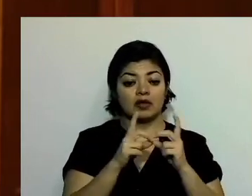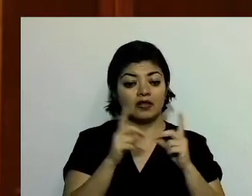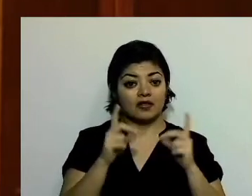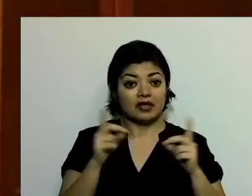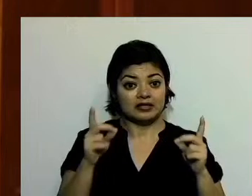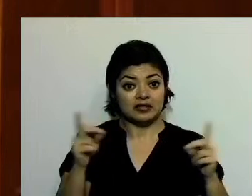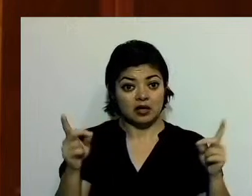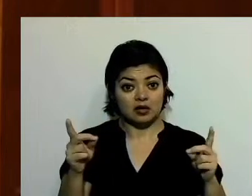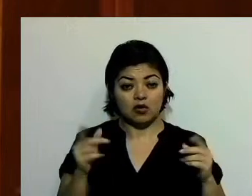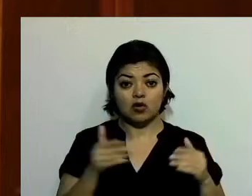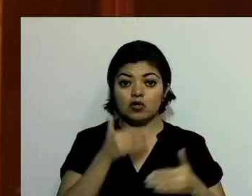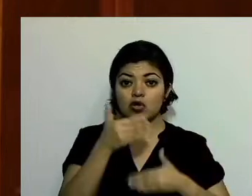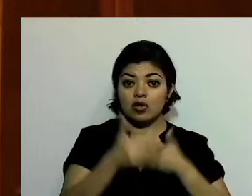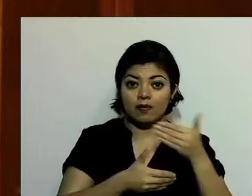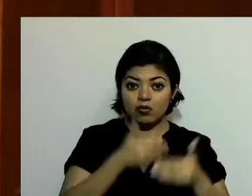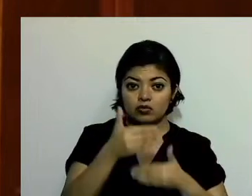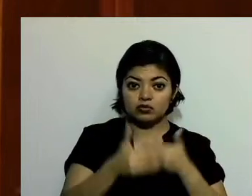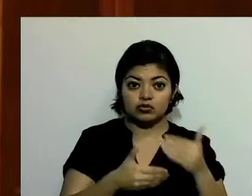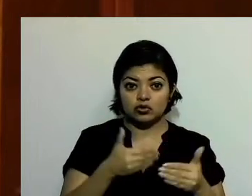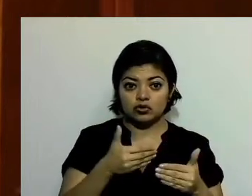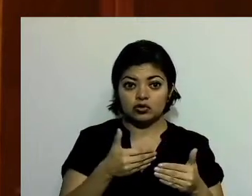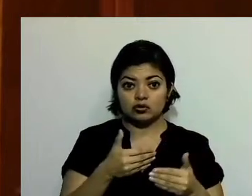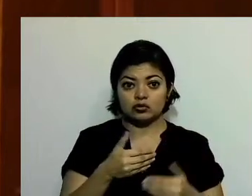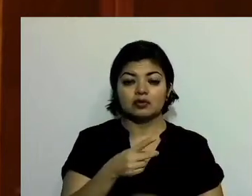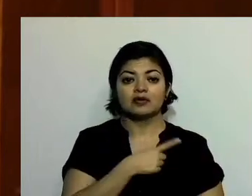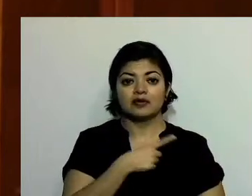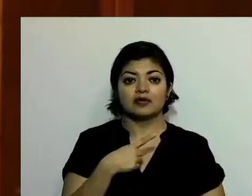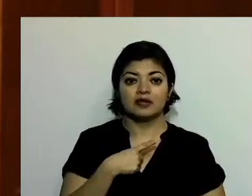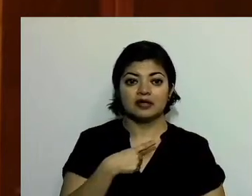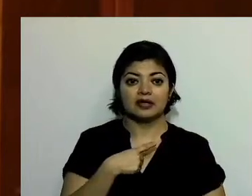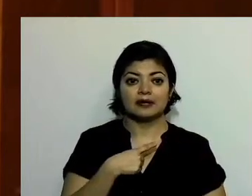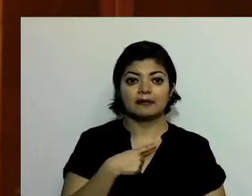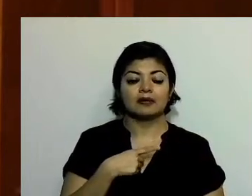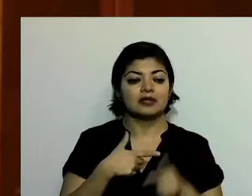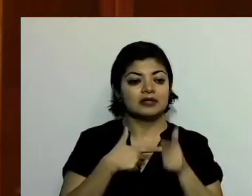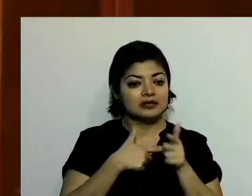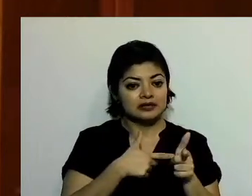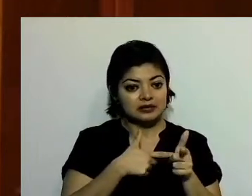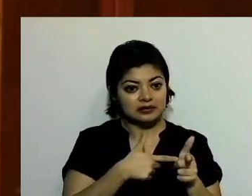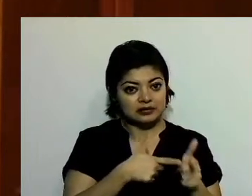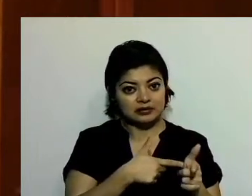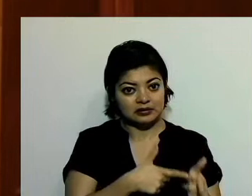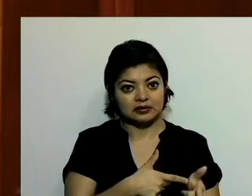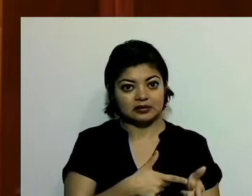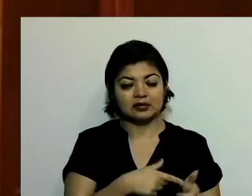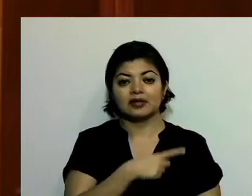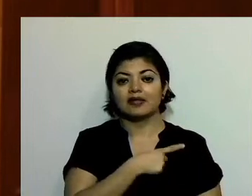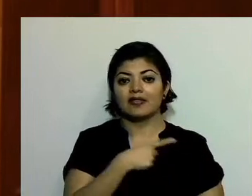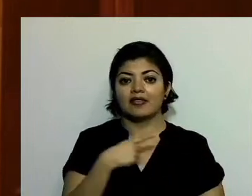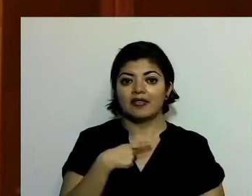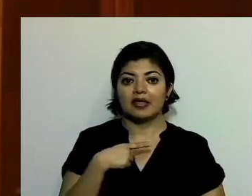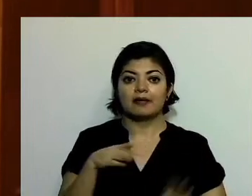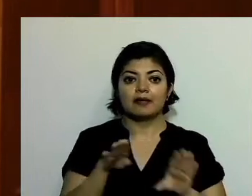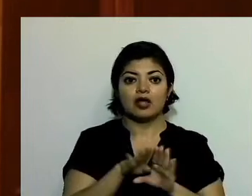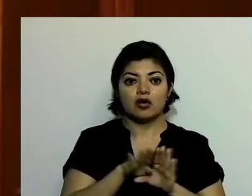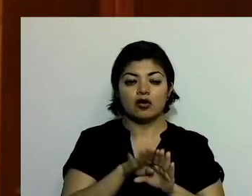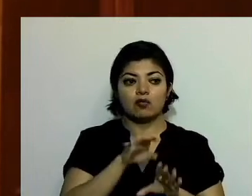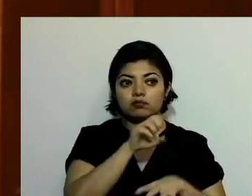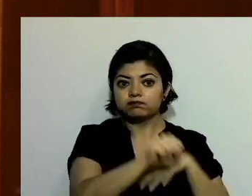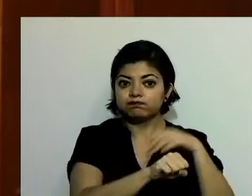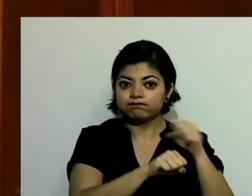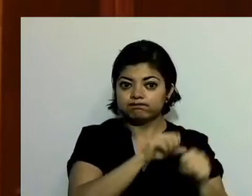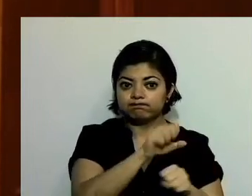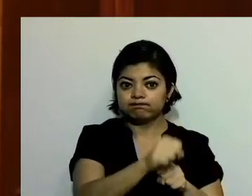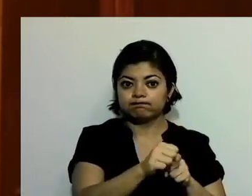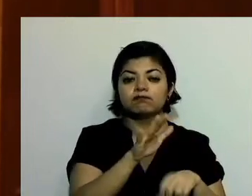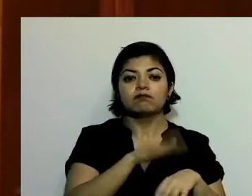la evolución, tendrá que continuar, tendrá que seguir su cauce y por